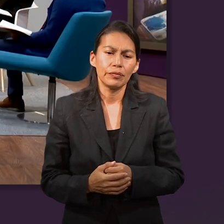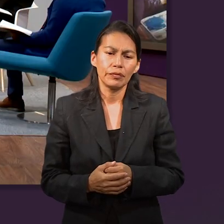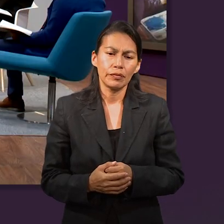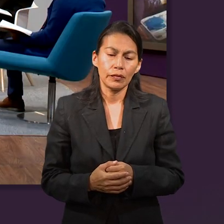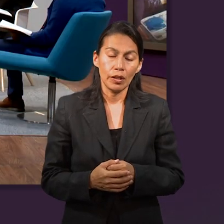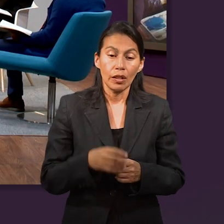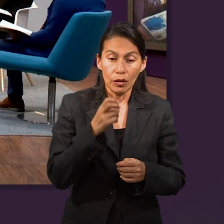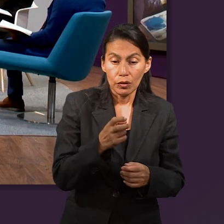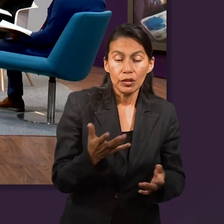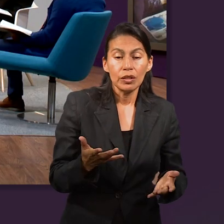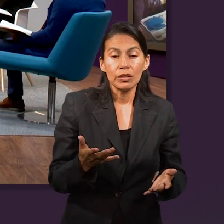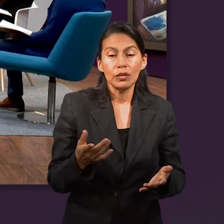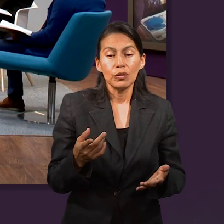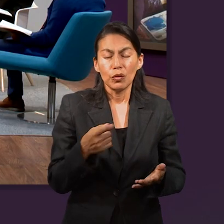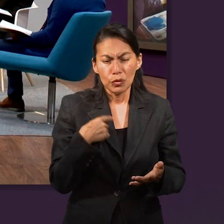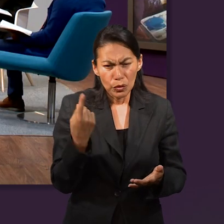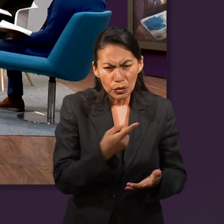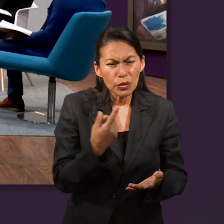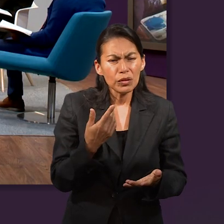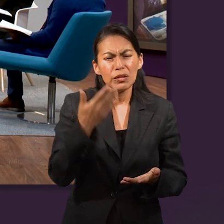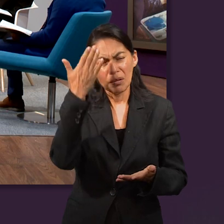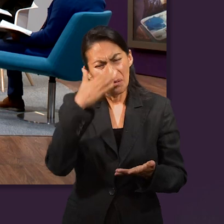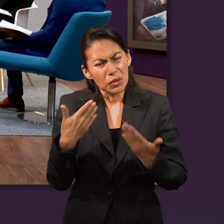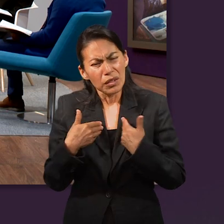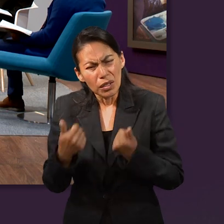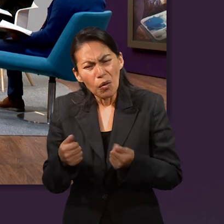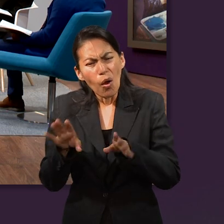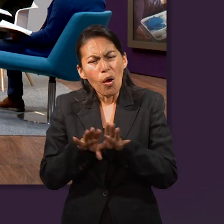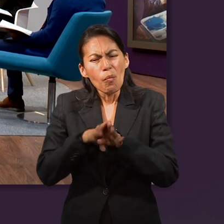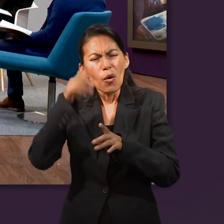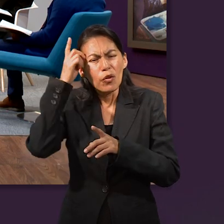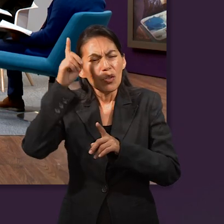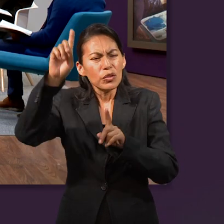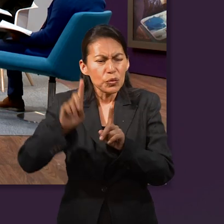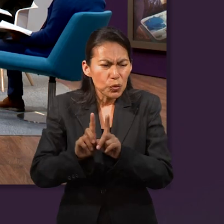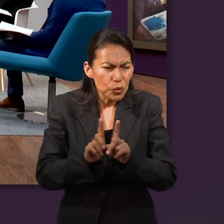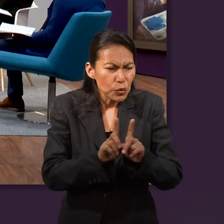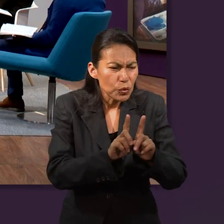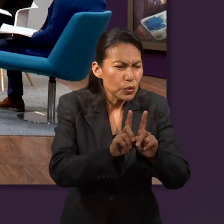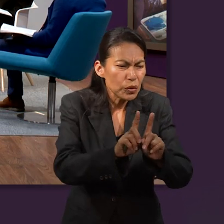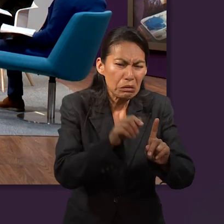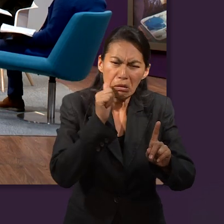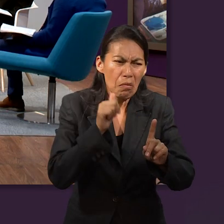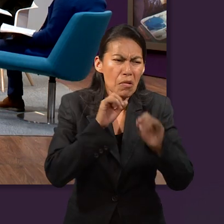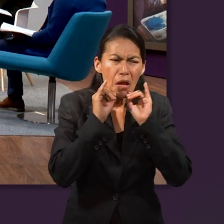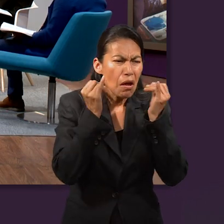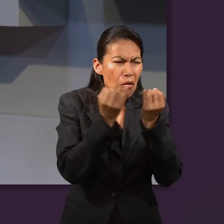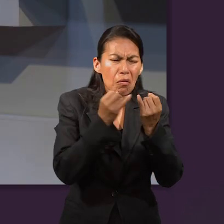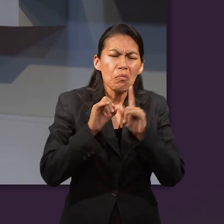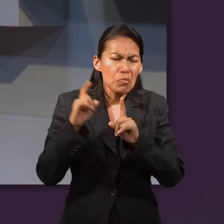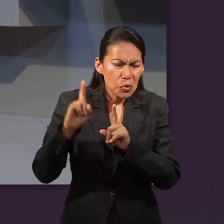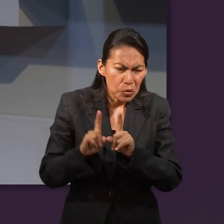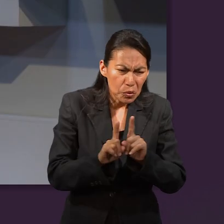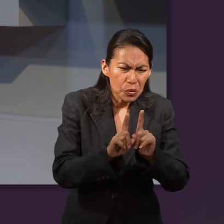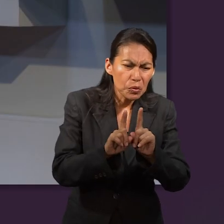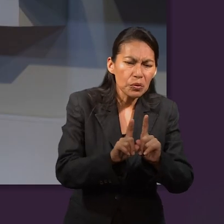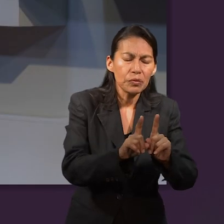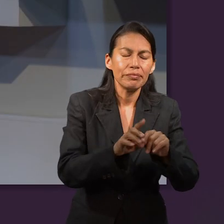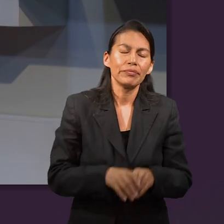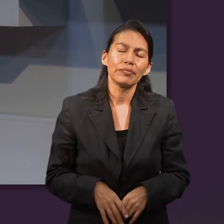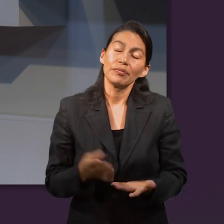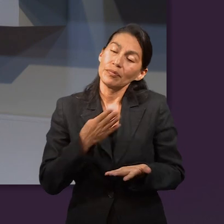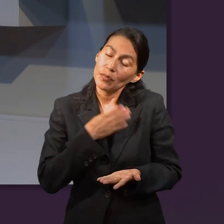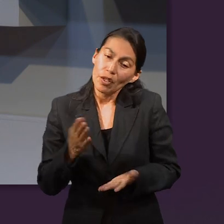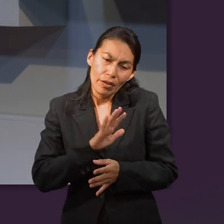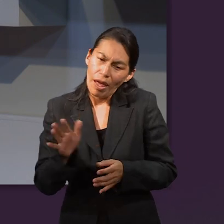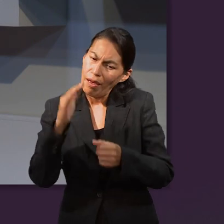Dios. Casa de Dios. Y entonces con esas palabras nosotros sabemos que Dios siempre lo estaba acompañando. Pero bueno, tenemos que concluir.